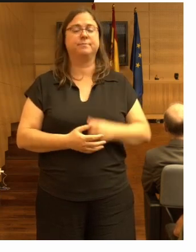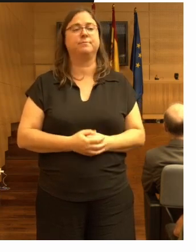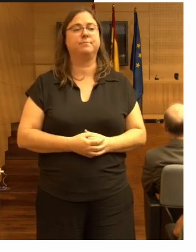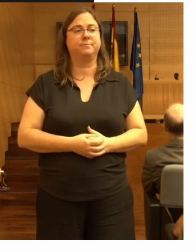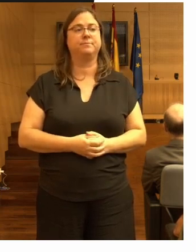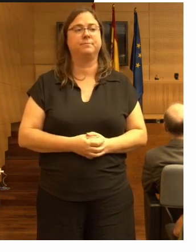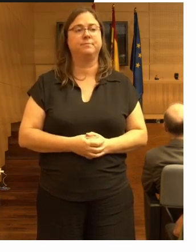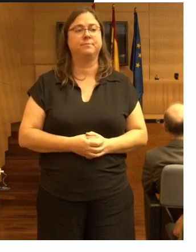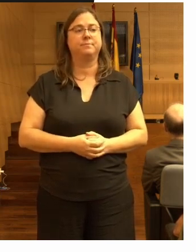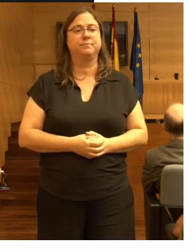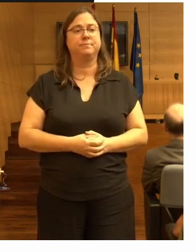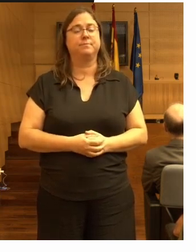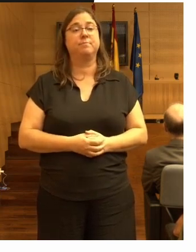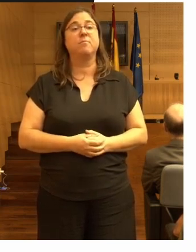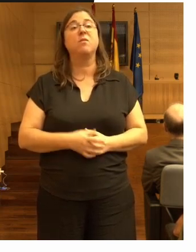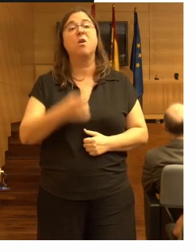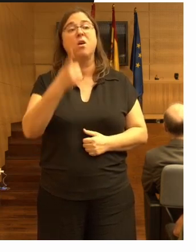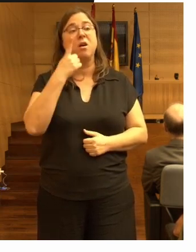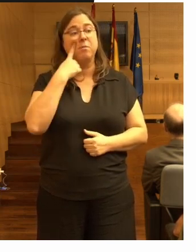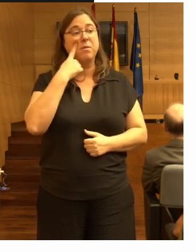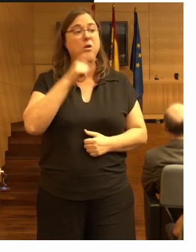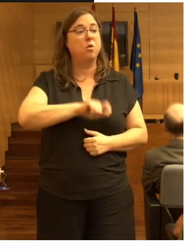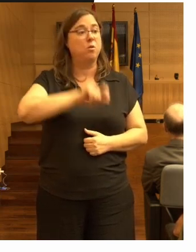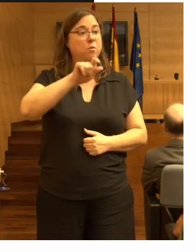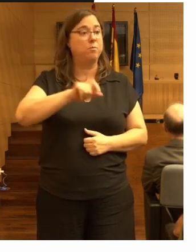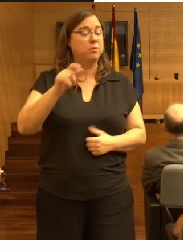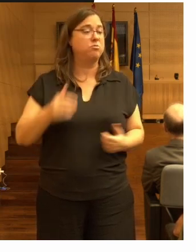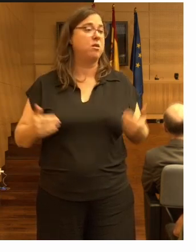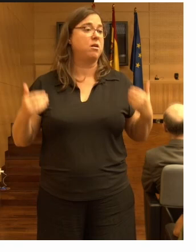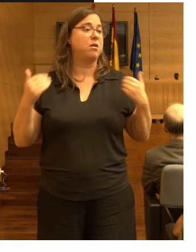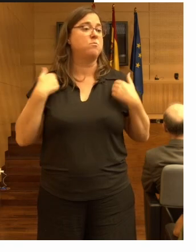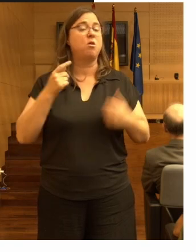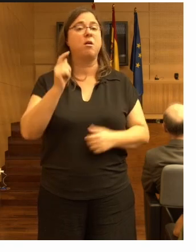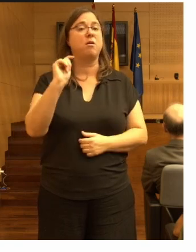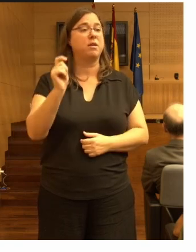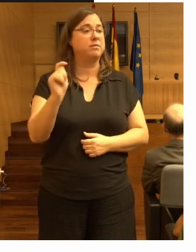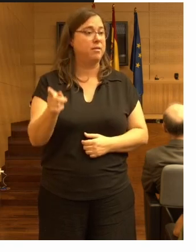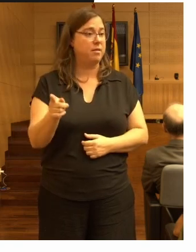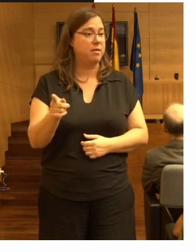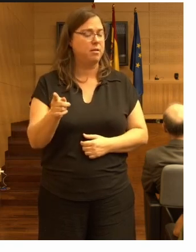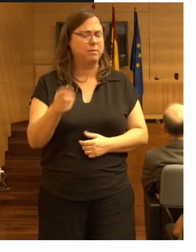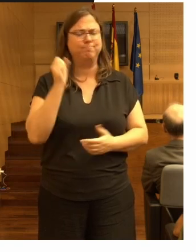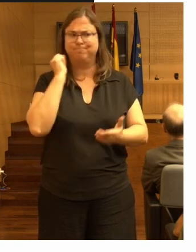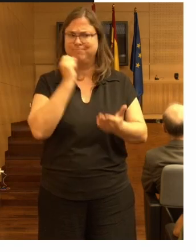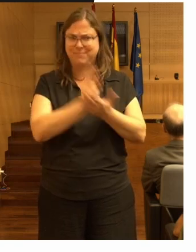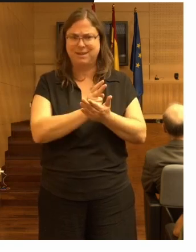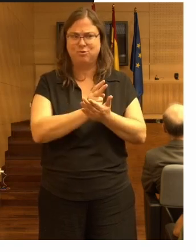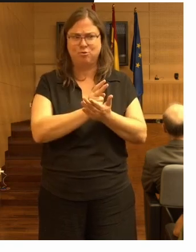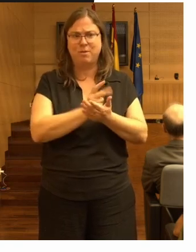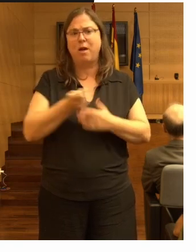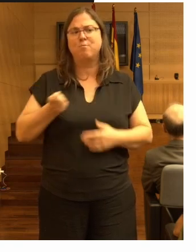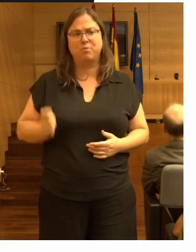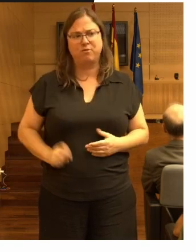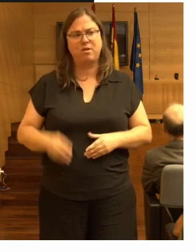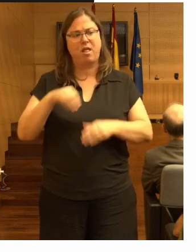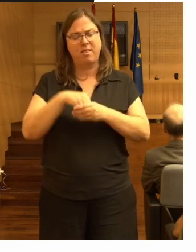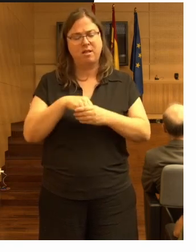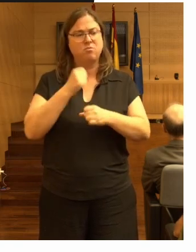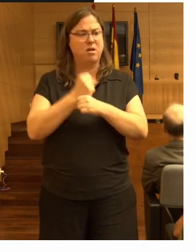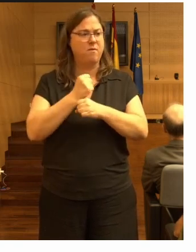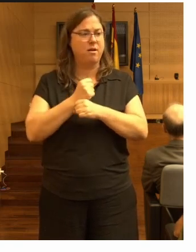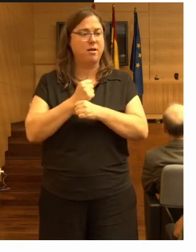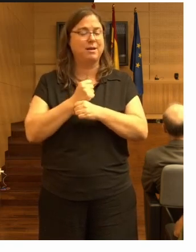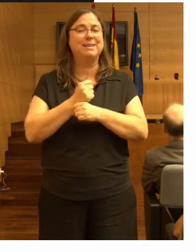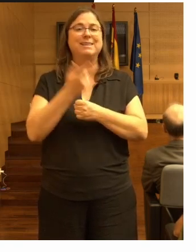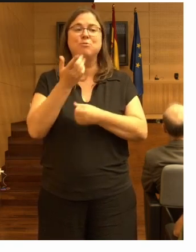y veo que para el personal de residencias es todo un desafío la